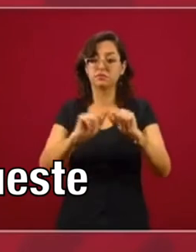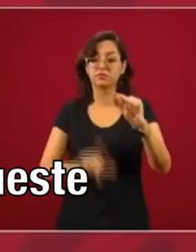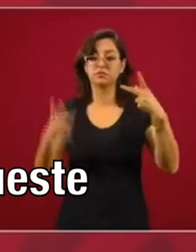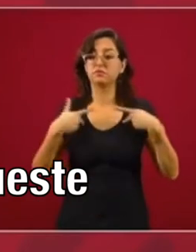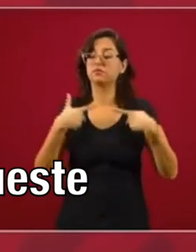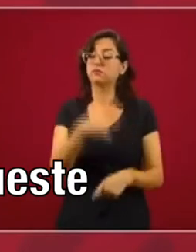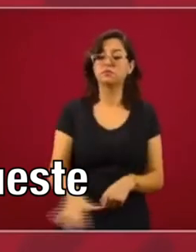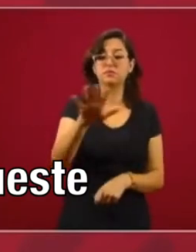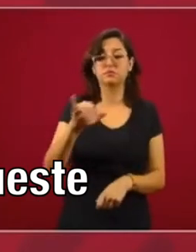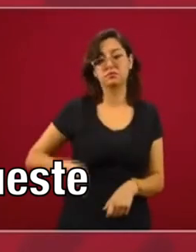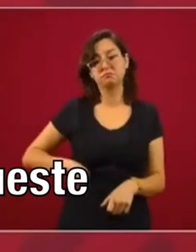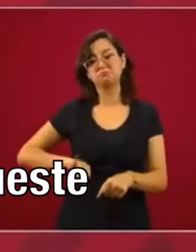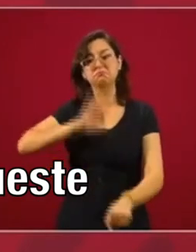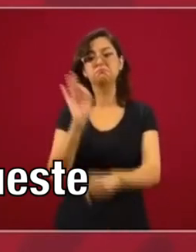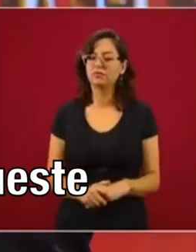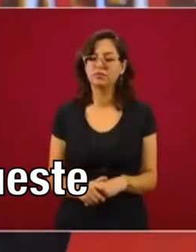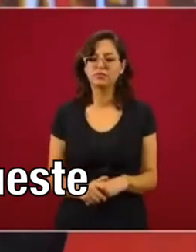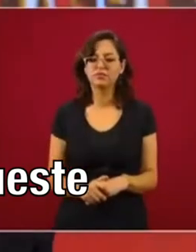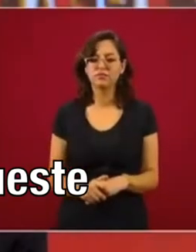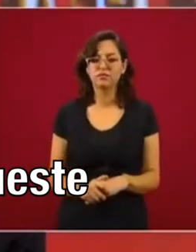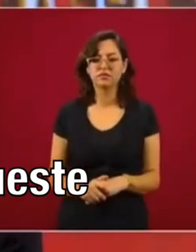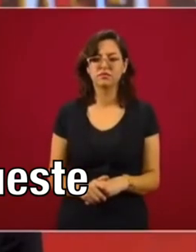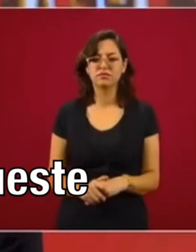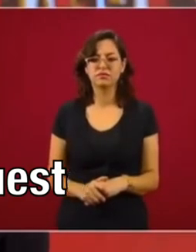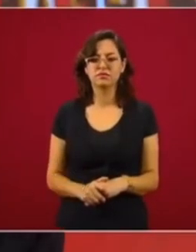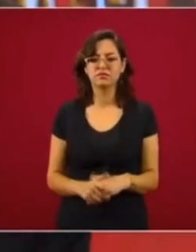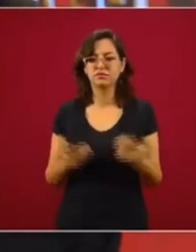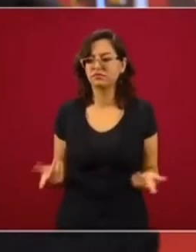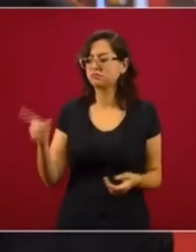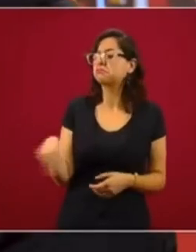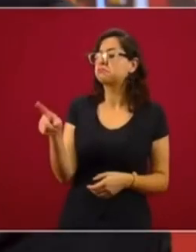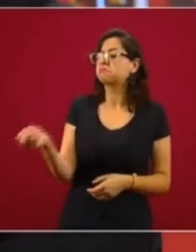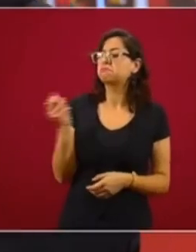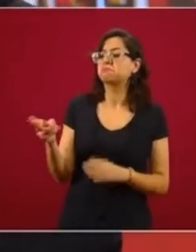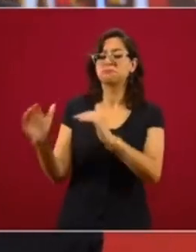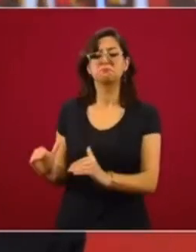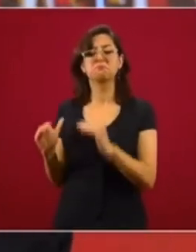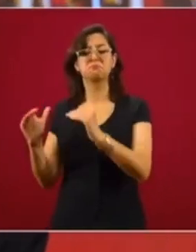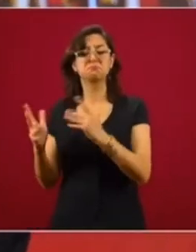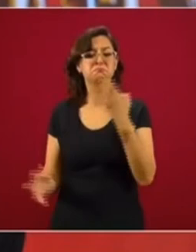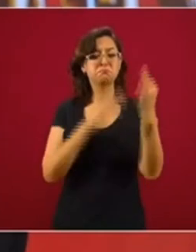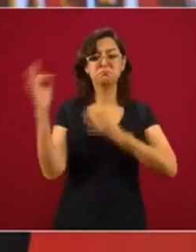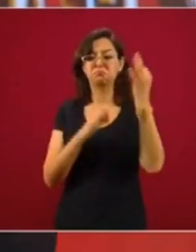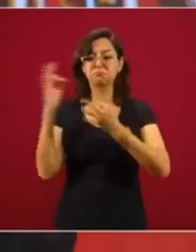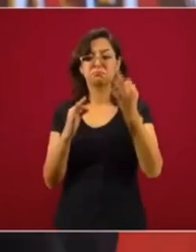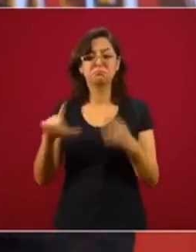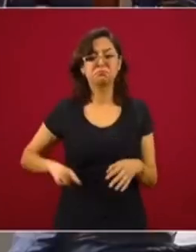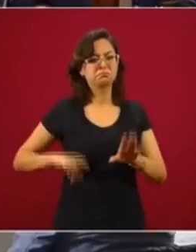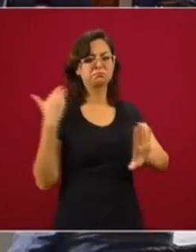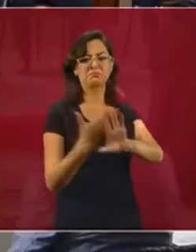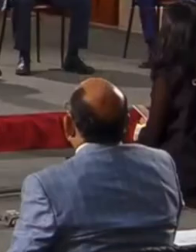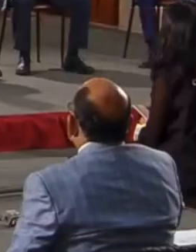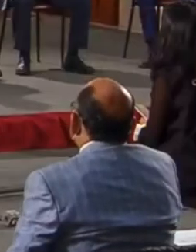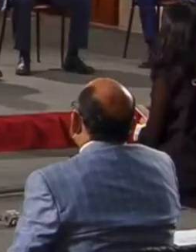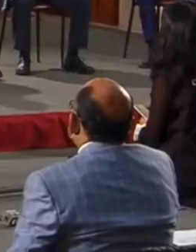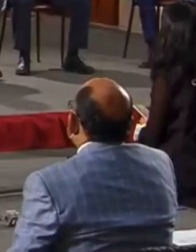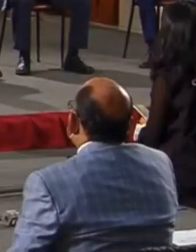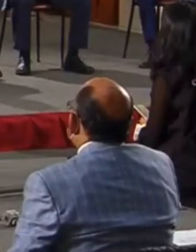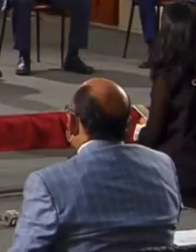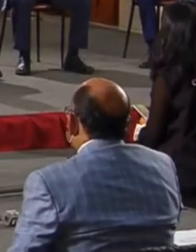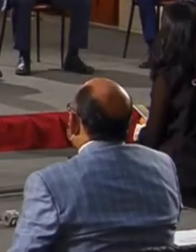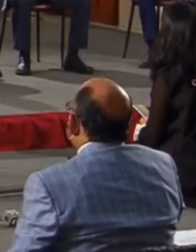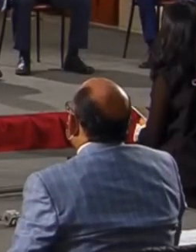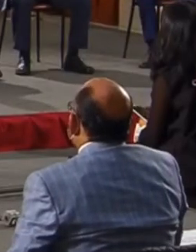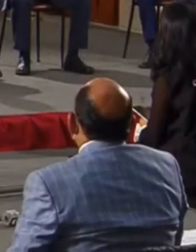los intereses de los mexicanos. Están en una campaña, estos privilegiados, de desprestigio a nuestro gobierno. Ya como no les dan